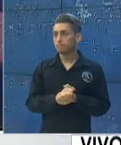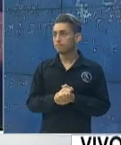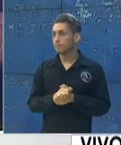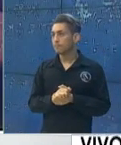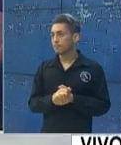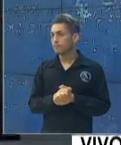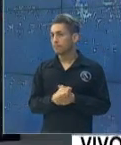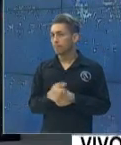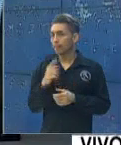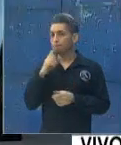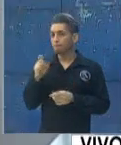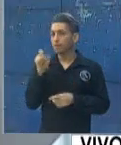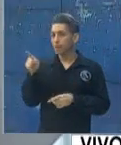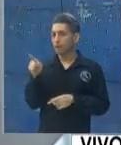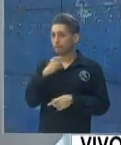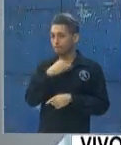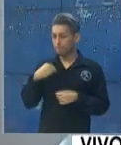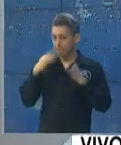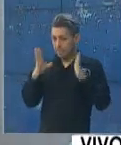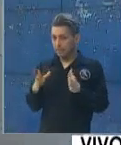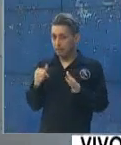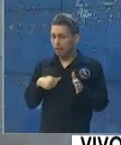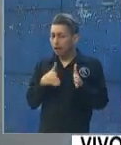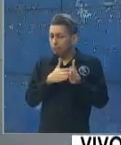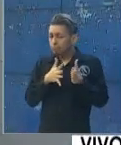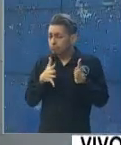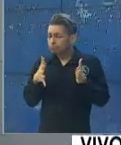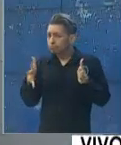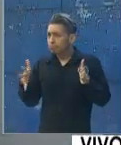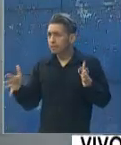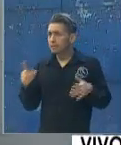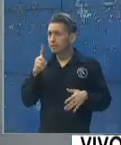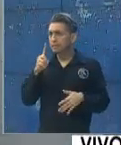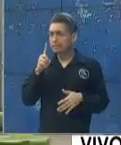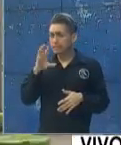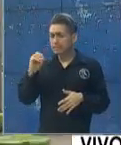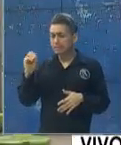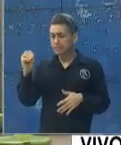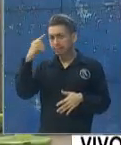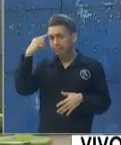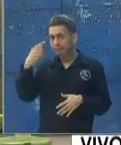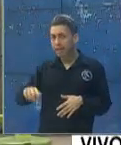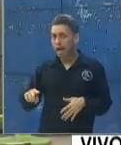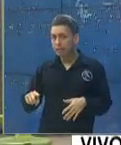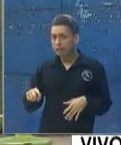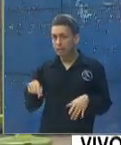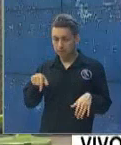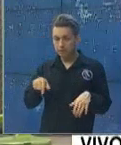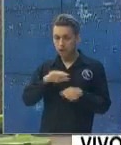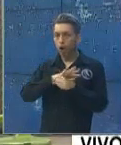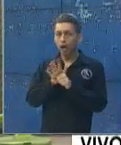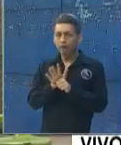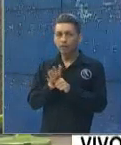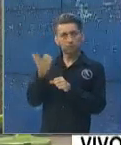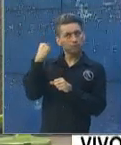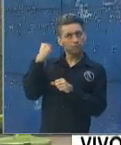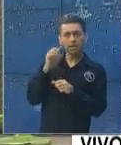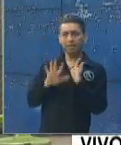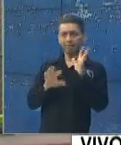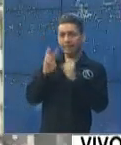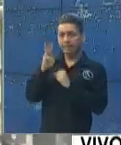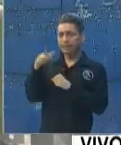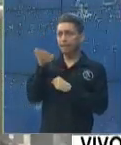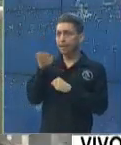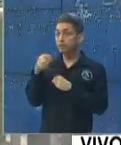Ministra, se cumplen 100 días, decíamos, de la pandemia, más de tres meses desde aquel 13 de marzo, cuando el presidente daba a conocer el primer